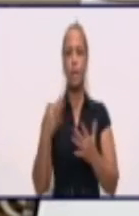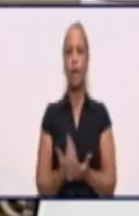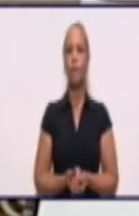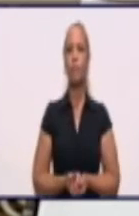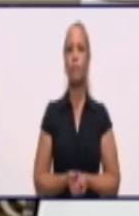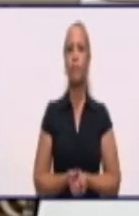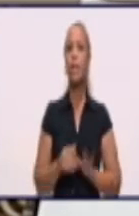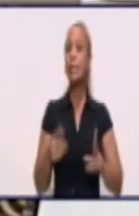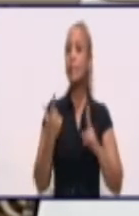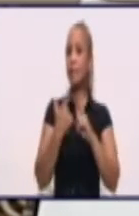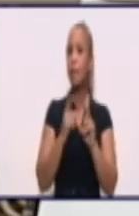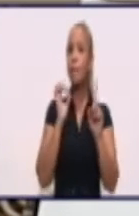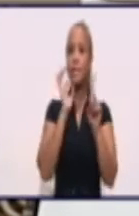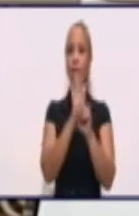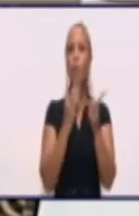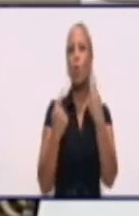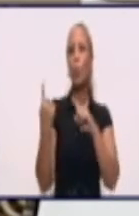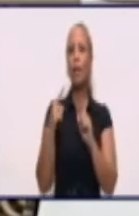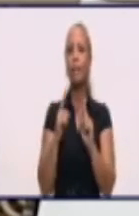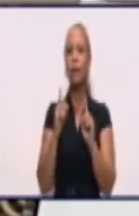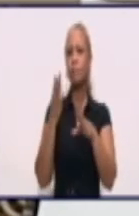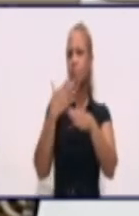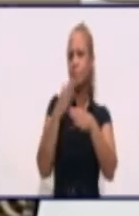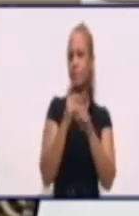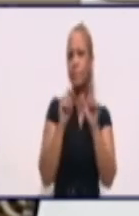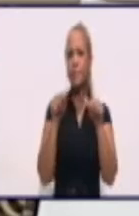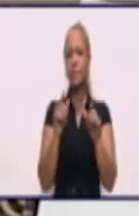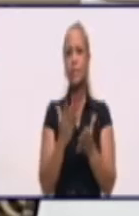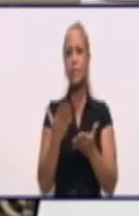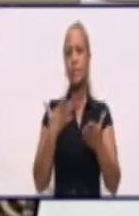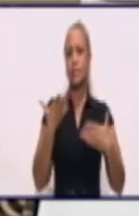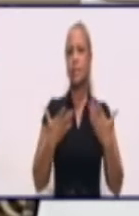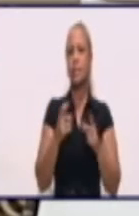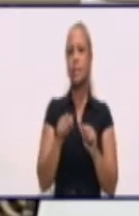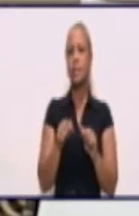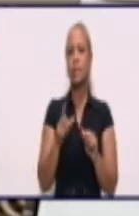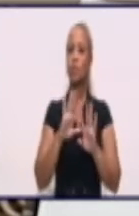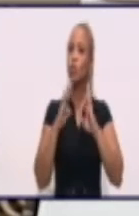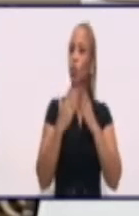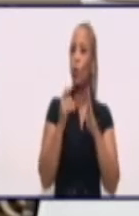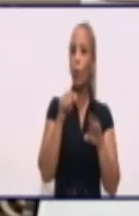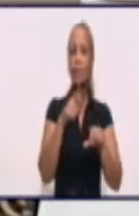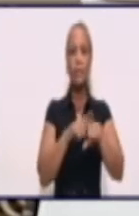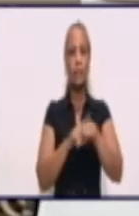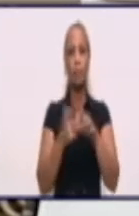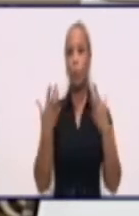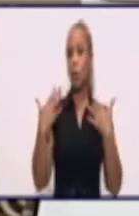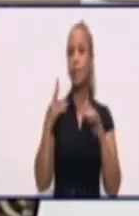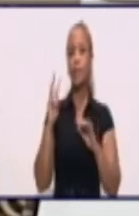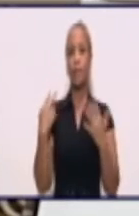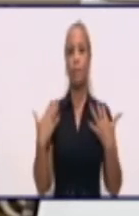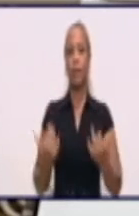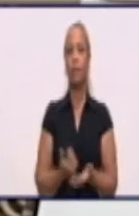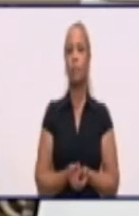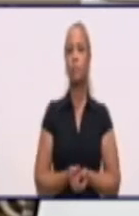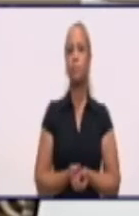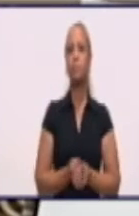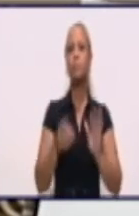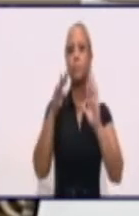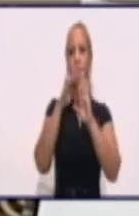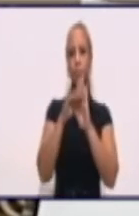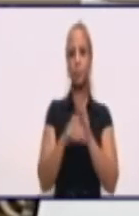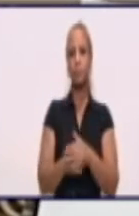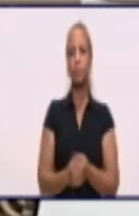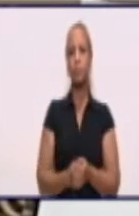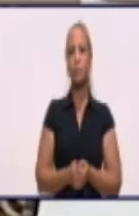Y empezamos con una de las variantes que van a acontecer en todo este tiempo. El verano va a tener